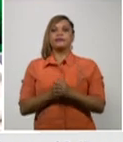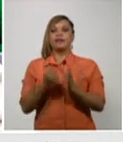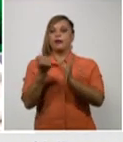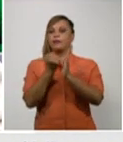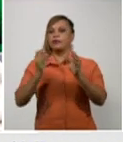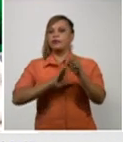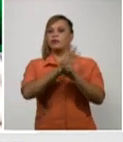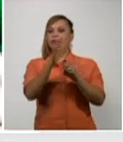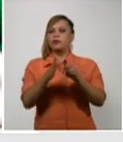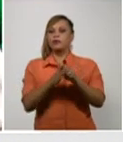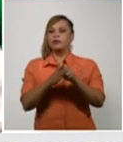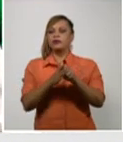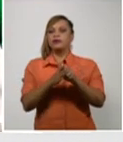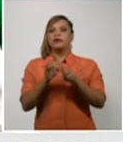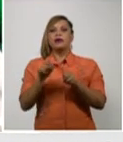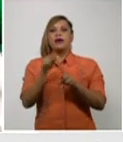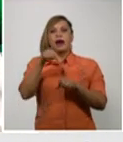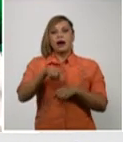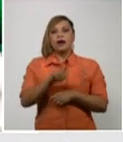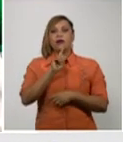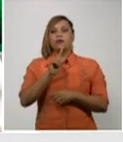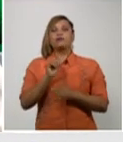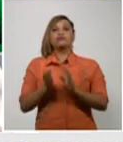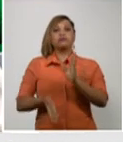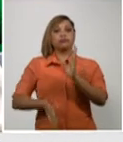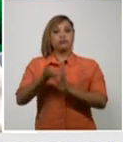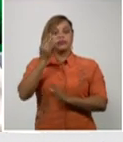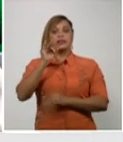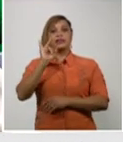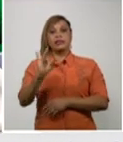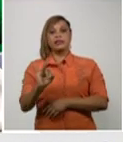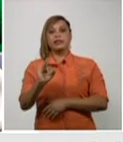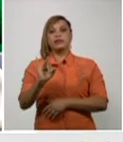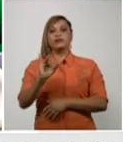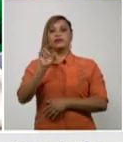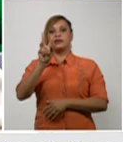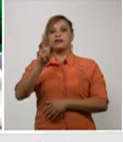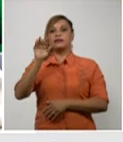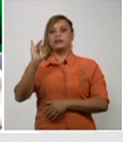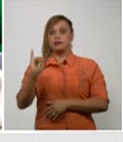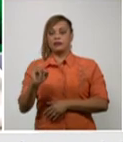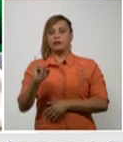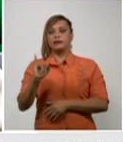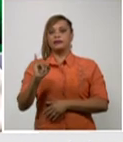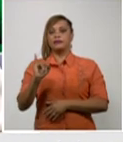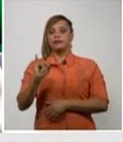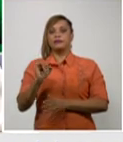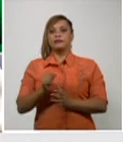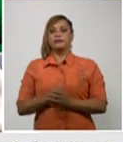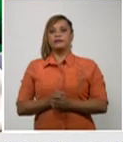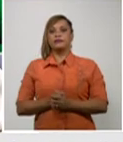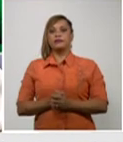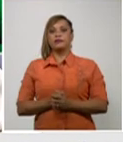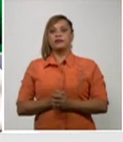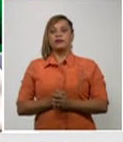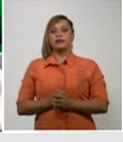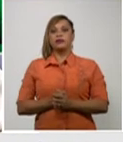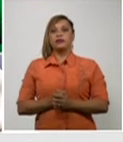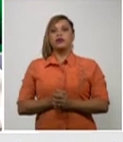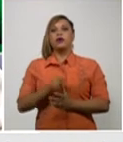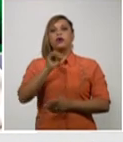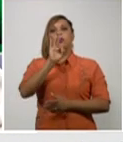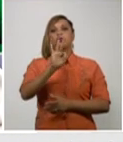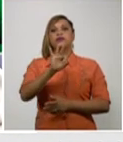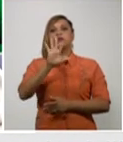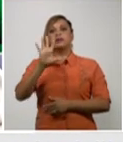activos una cifra elevada 736 recuperados del 85,1%